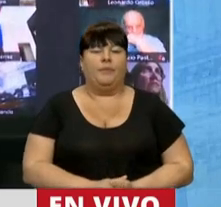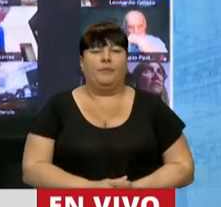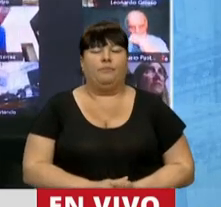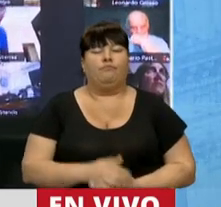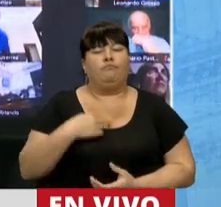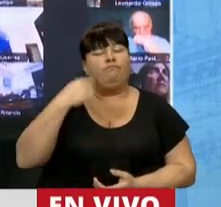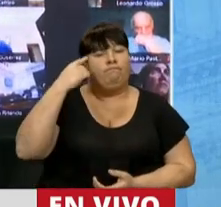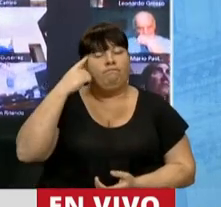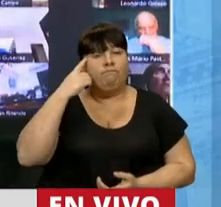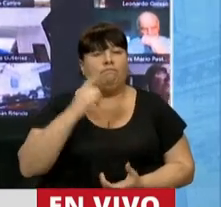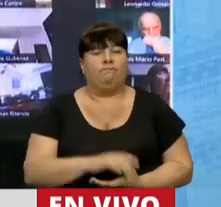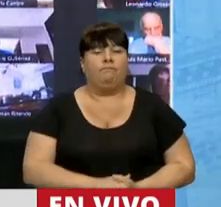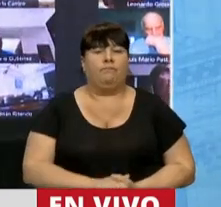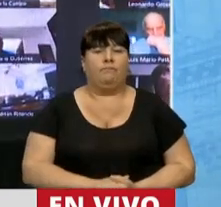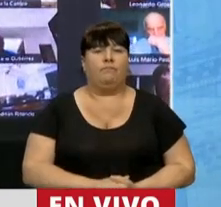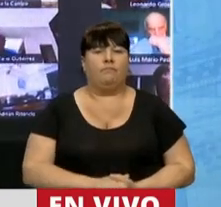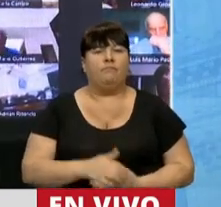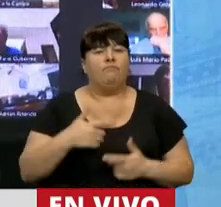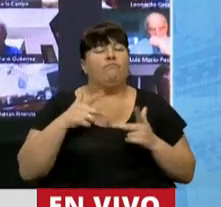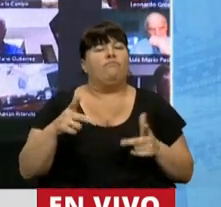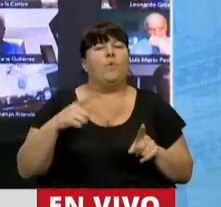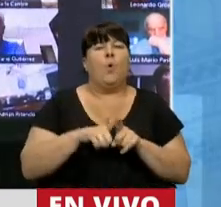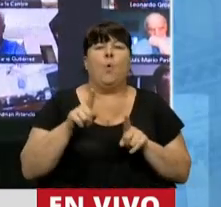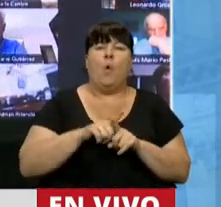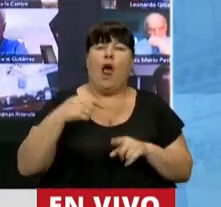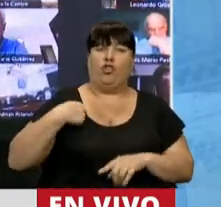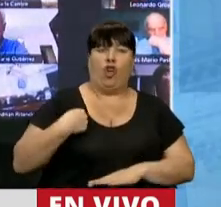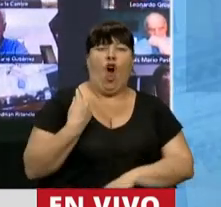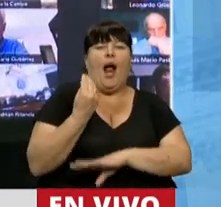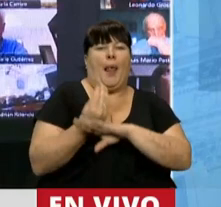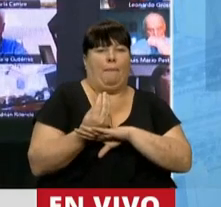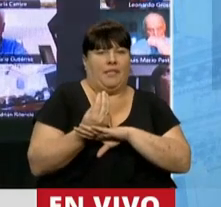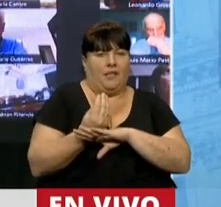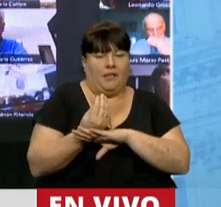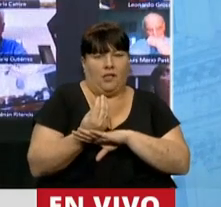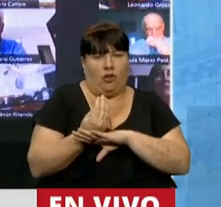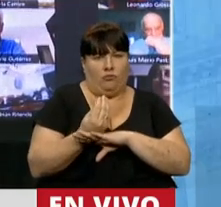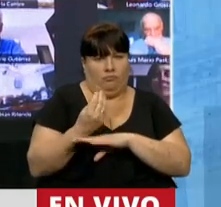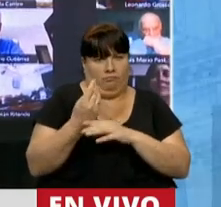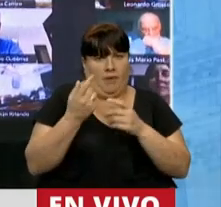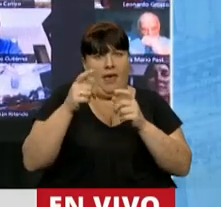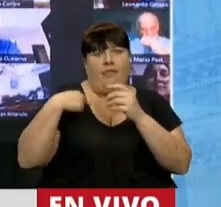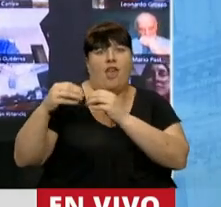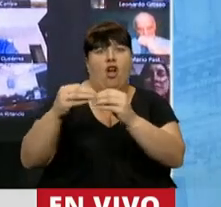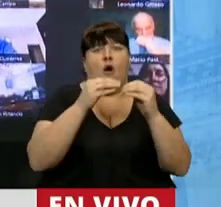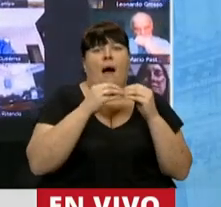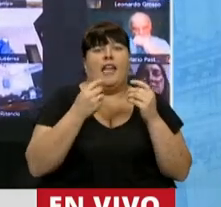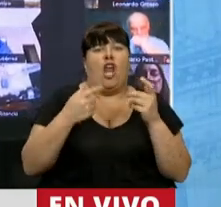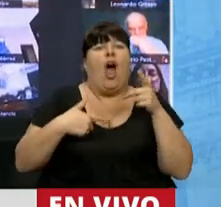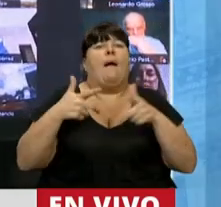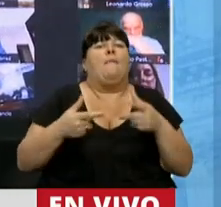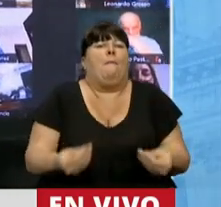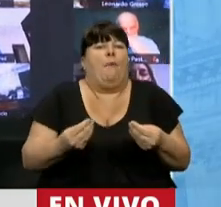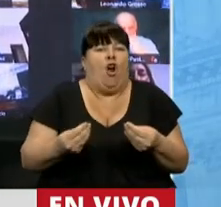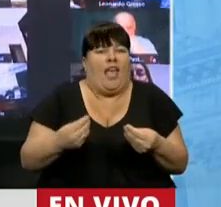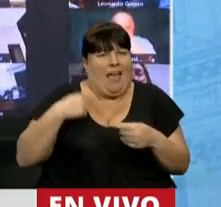Y creo que me atrevo a rogarme la representatividad de muchos de mis compañeros en por qué hablamos.